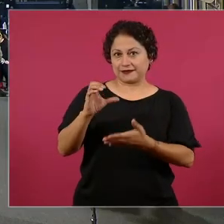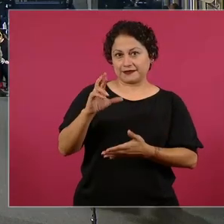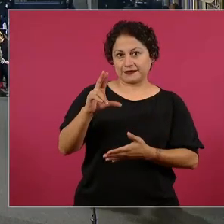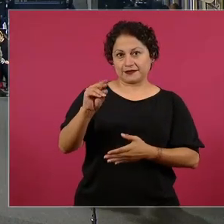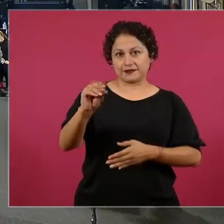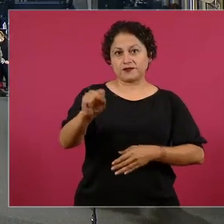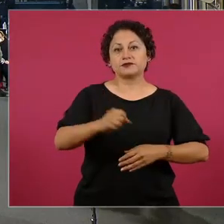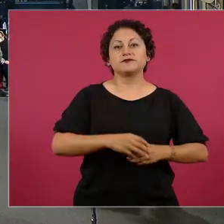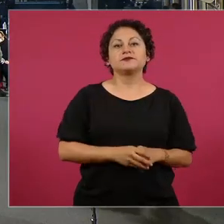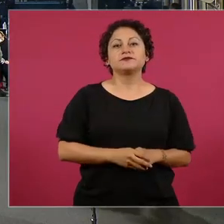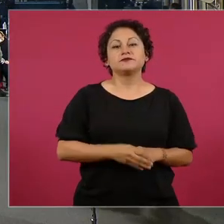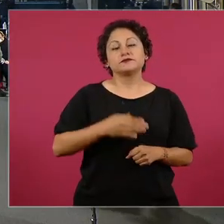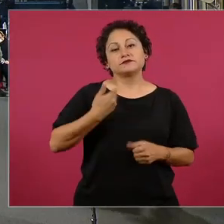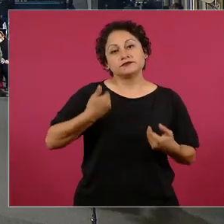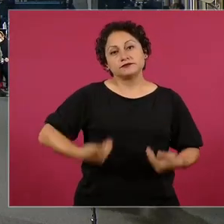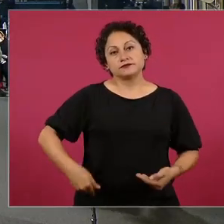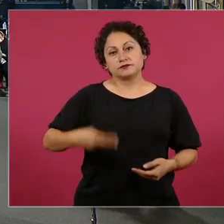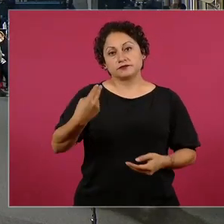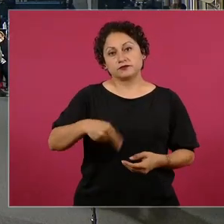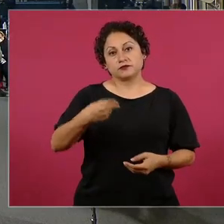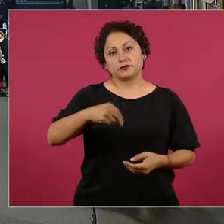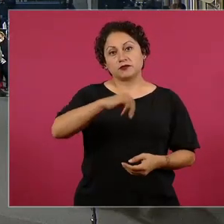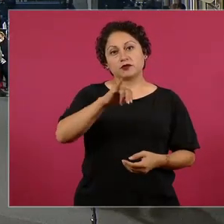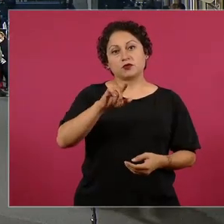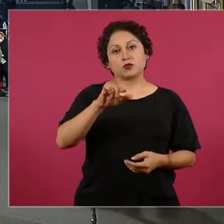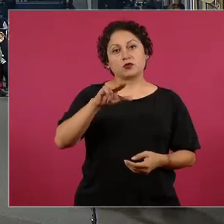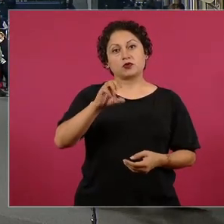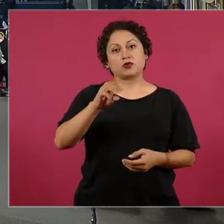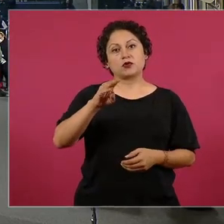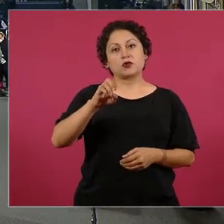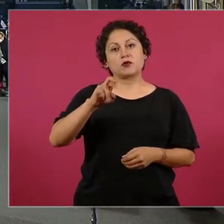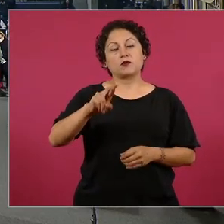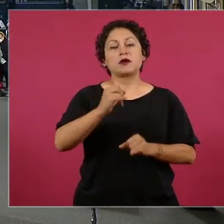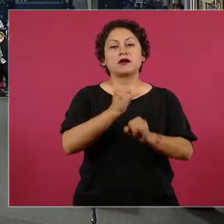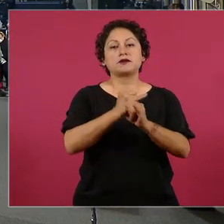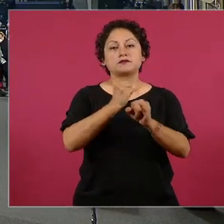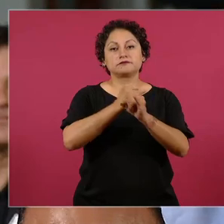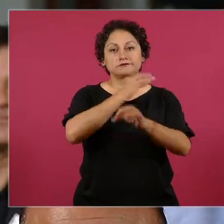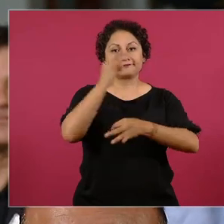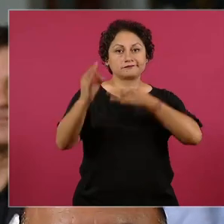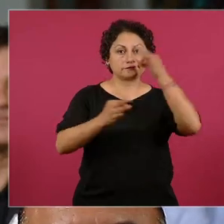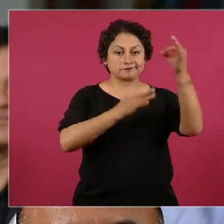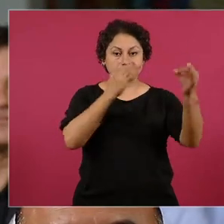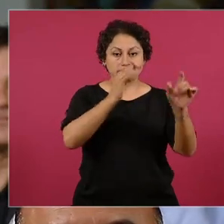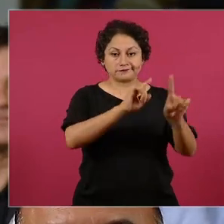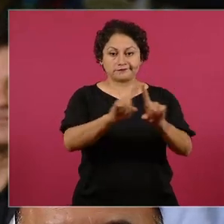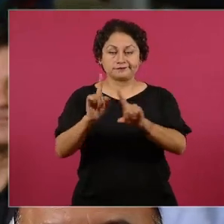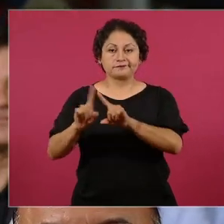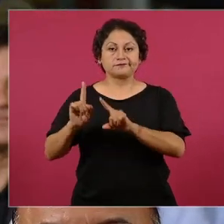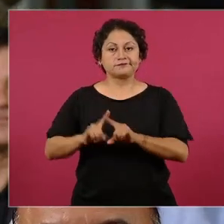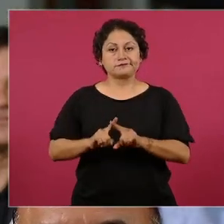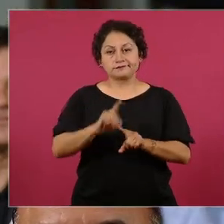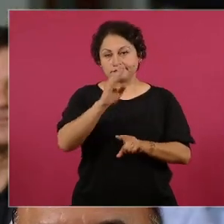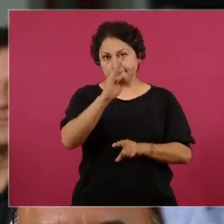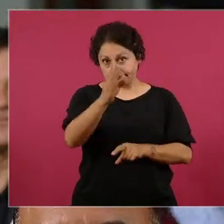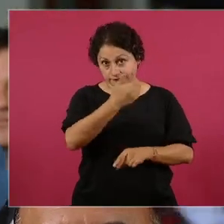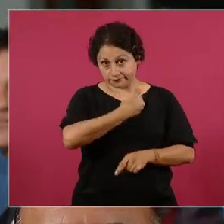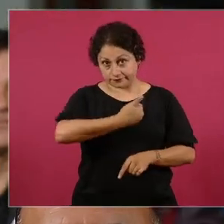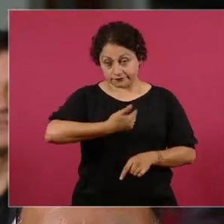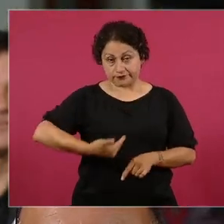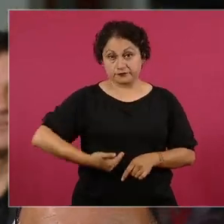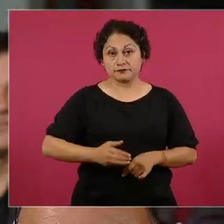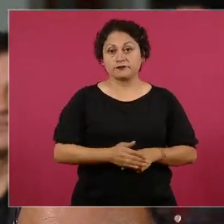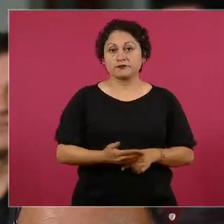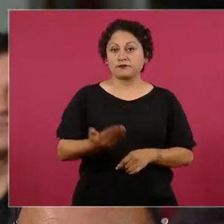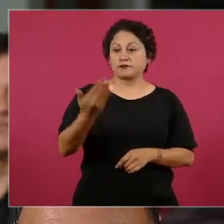Julio Omar Gómez, de Medios Digitales del Pacífico, sin puntos ni comas. Presidente, el mes pasado de agosto